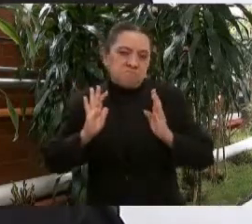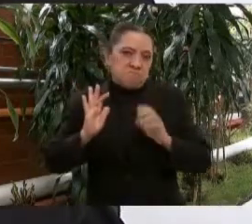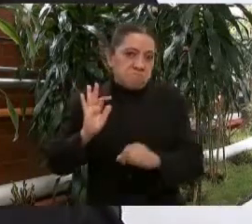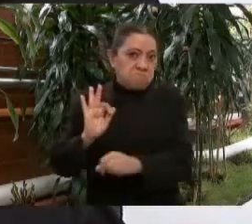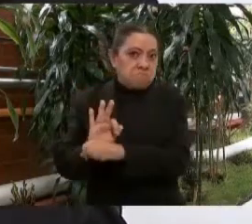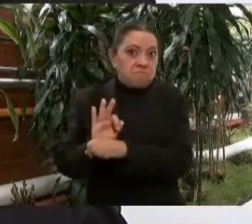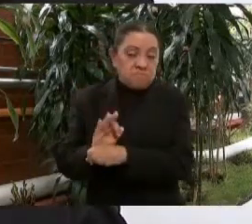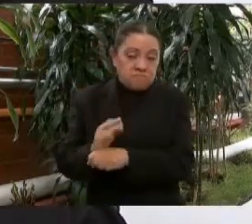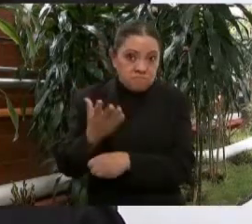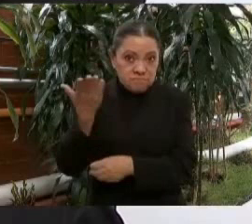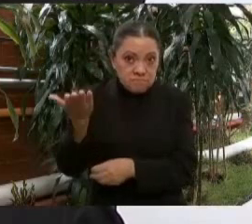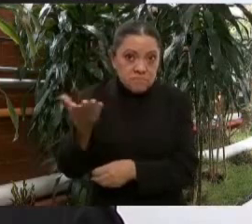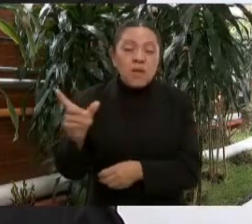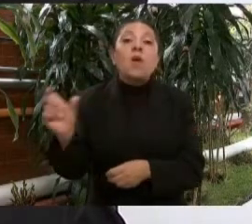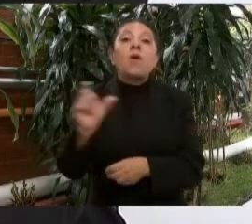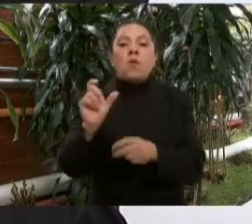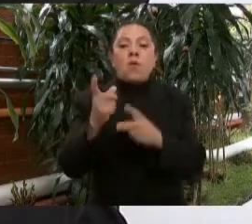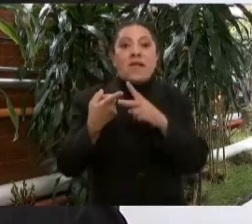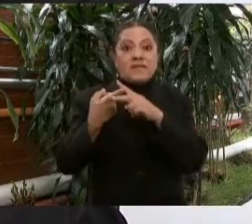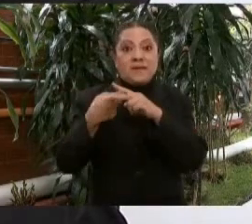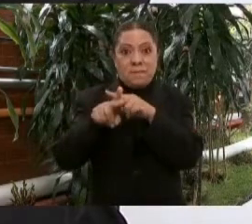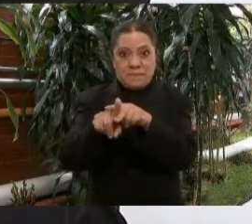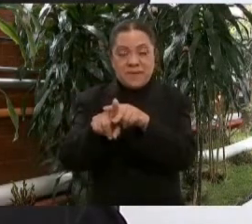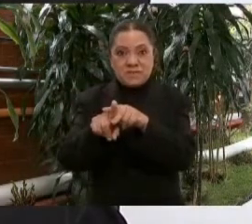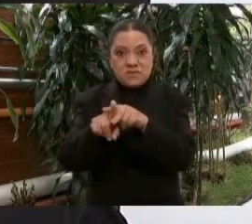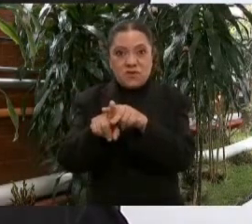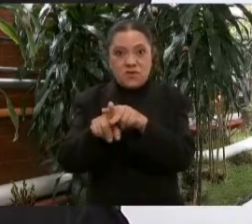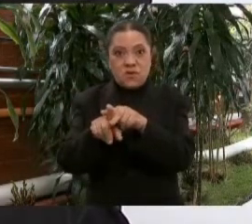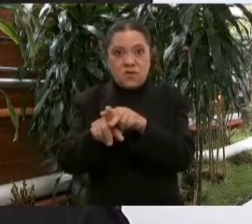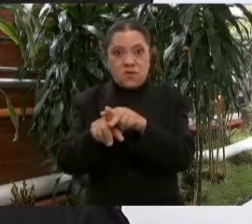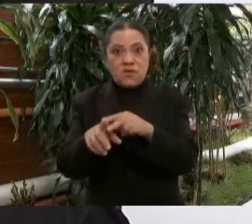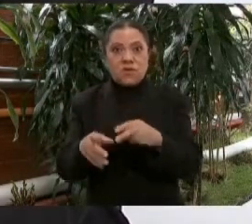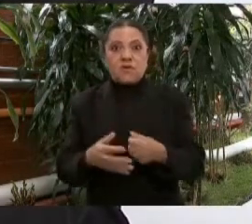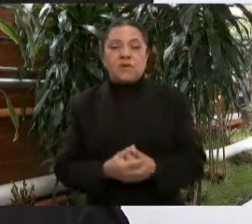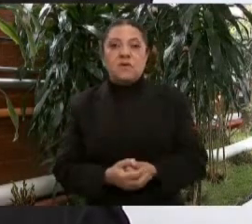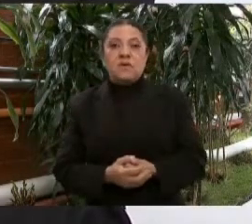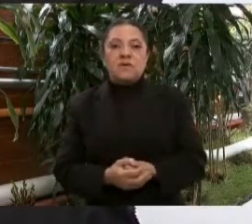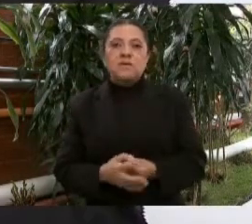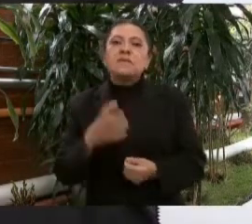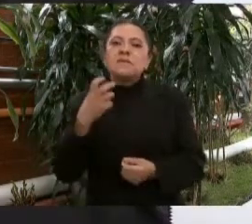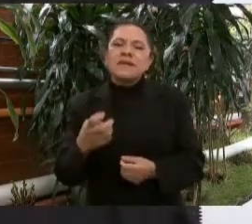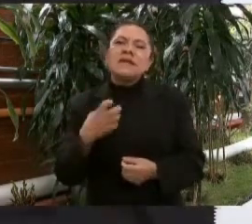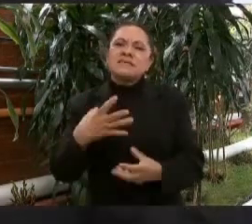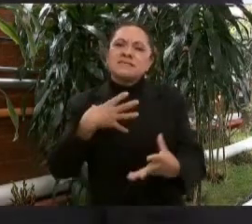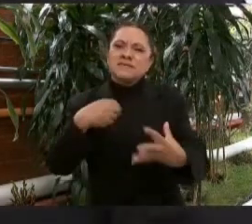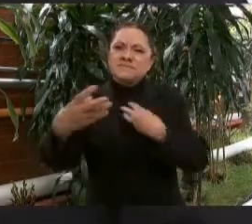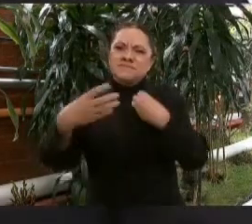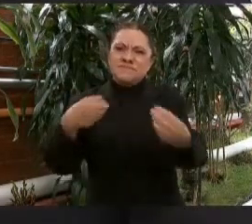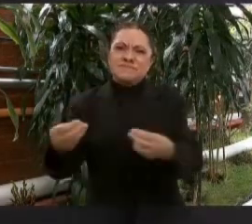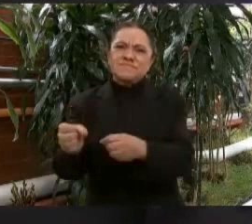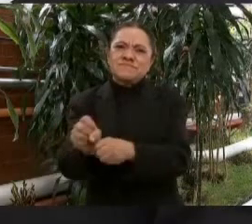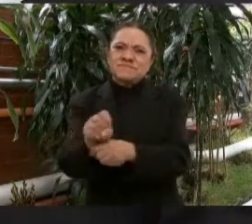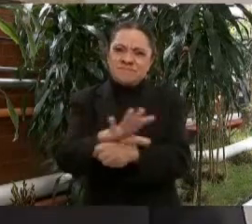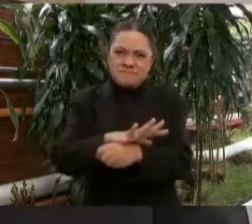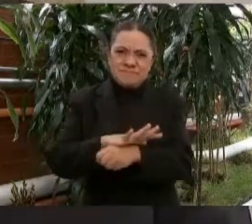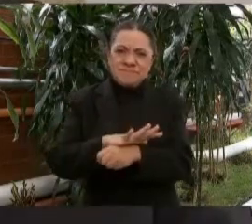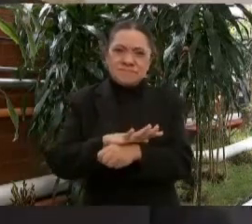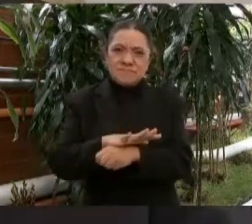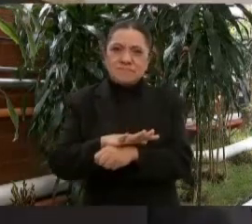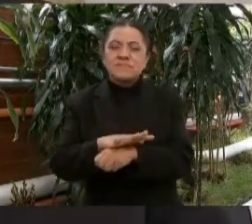Cuando comenzó la pandemia del coronavirus,